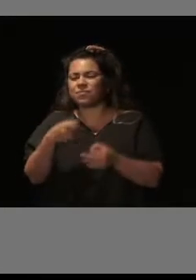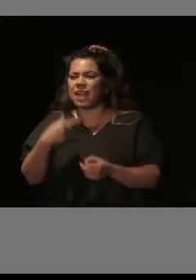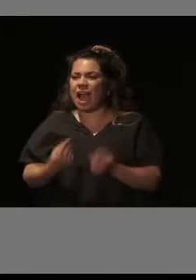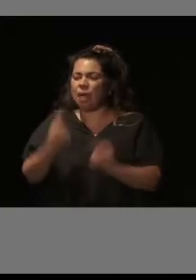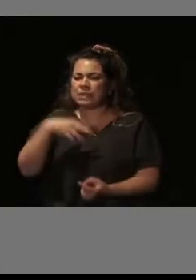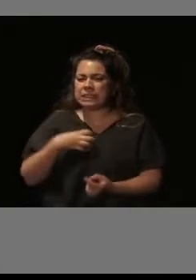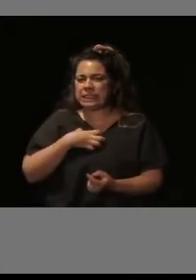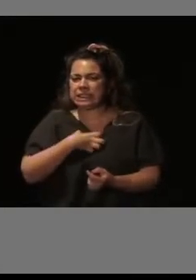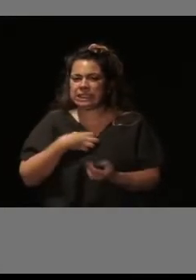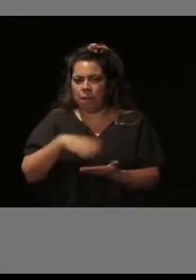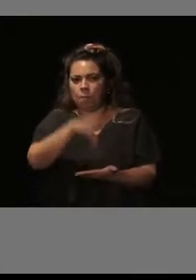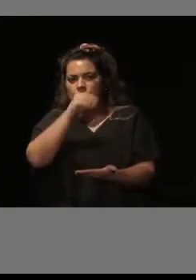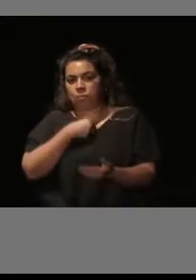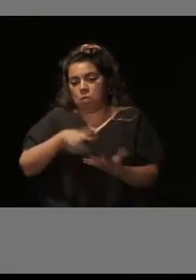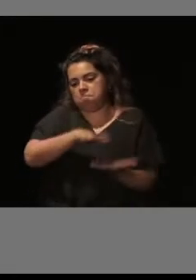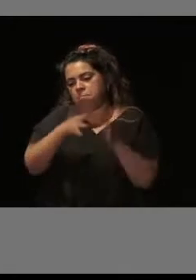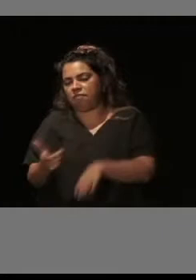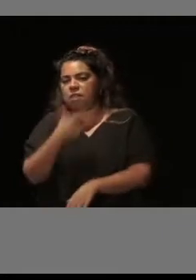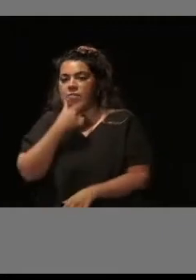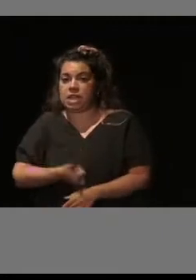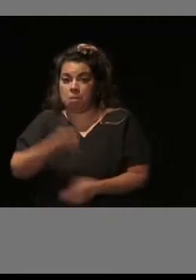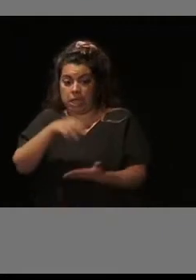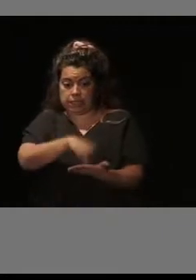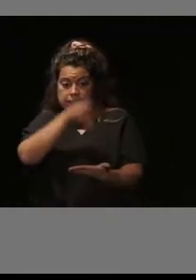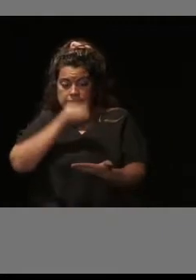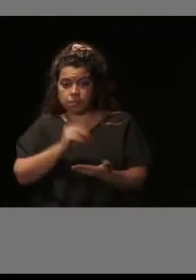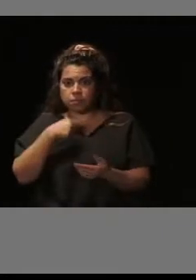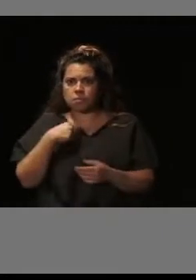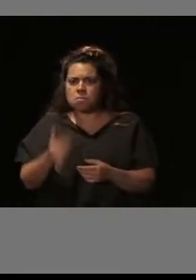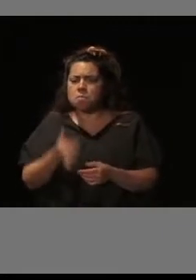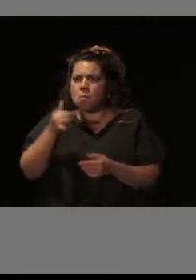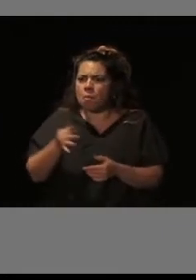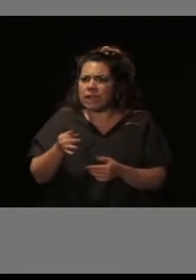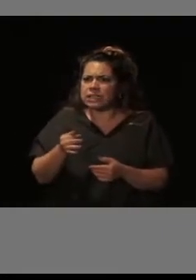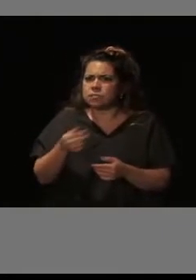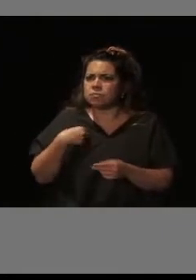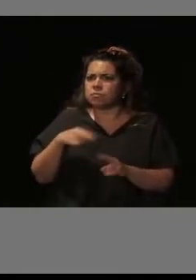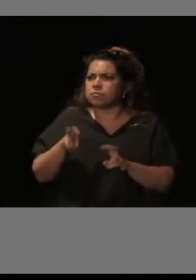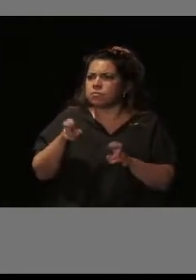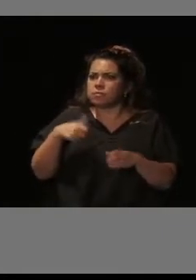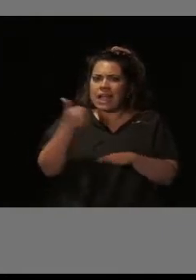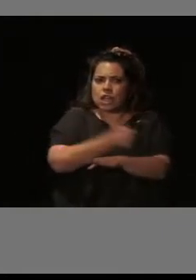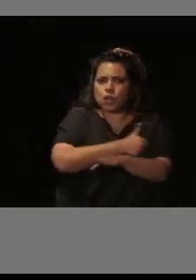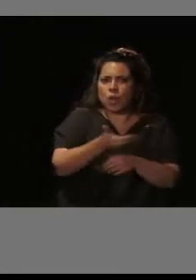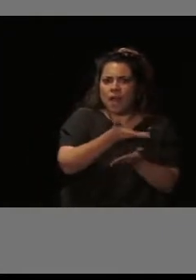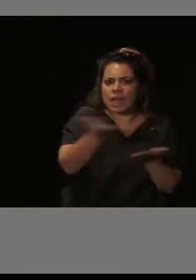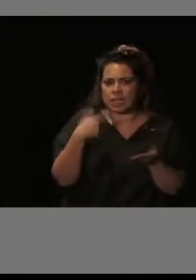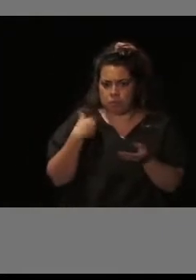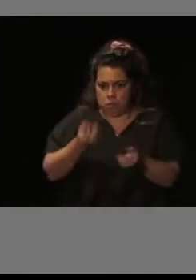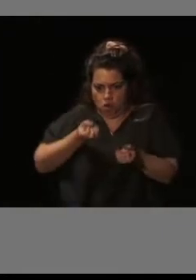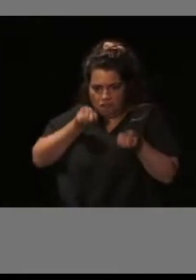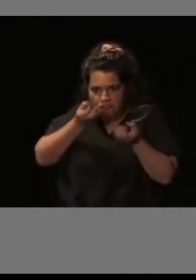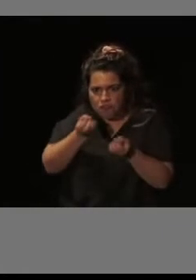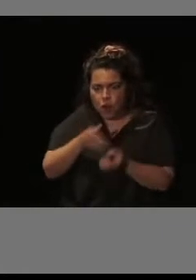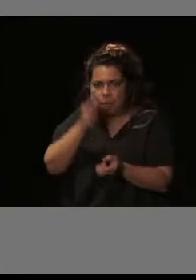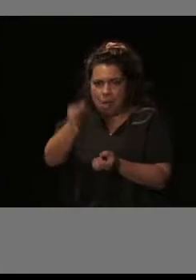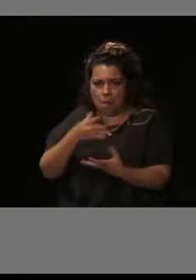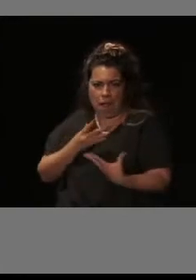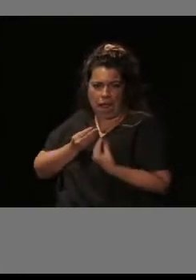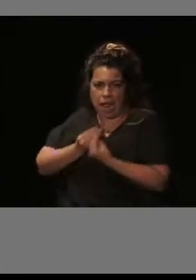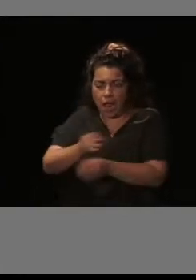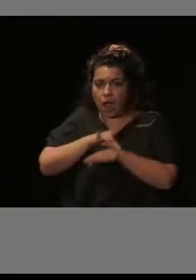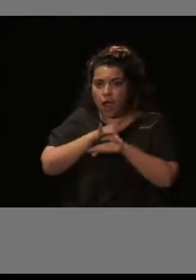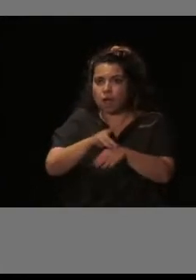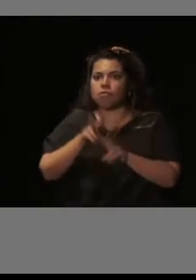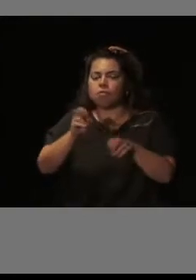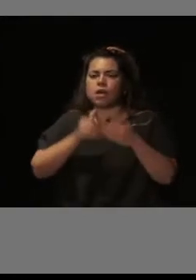cuesta bastante a todos. Y, sobre todo, ser una ventana abierta a la ciudadanía que les informe y que les acompañe en ese